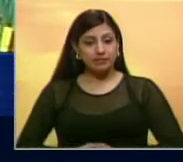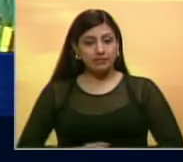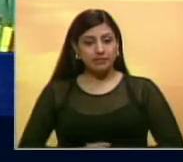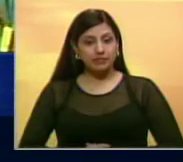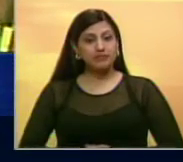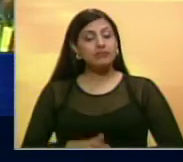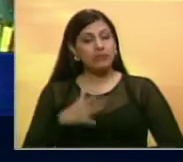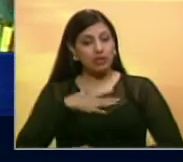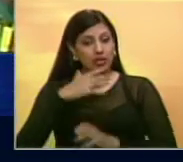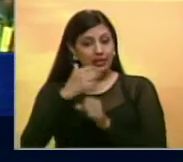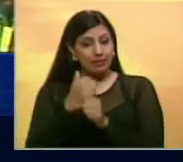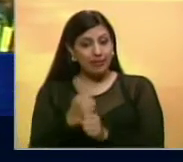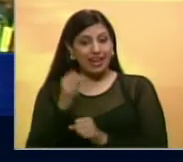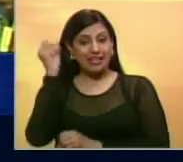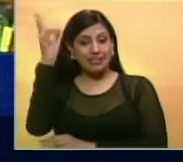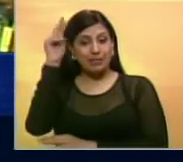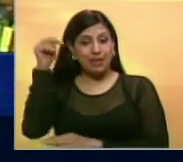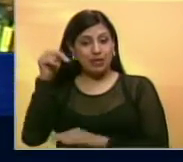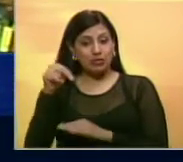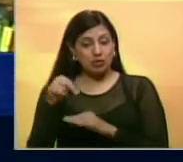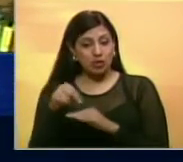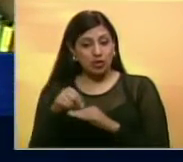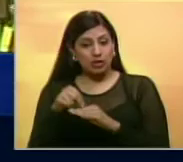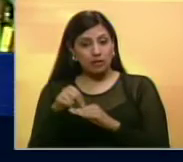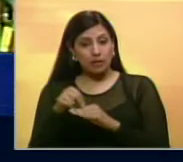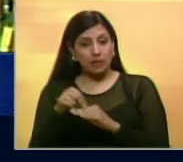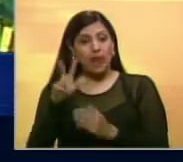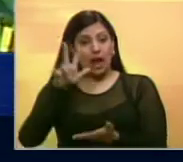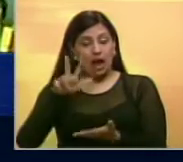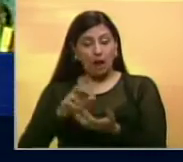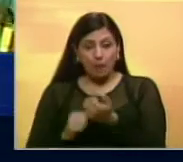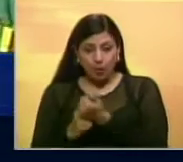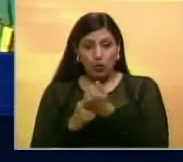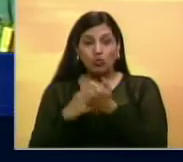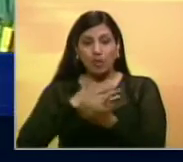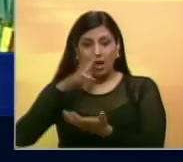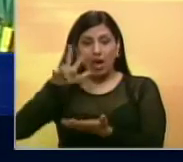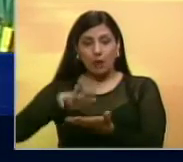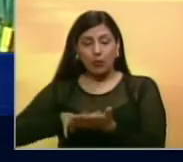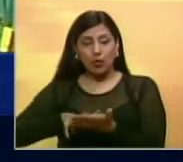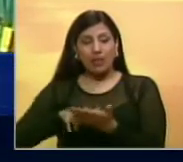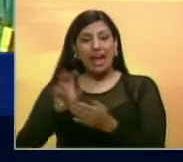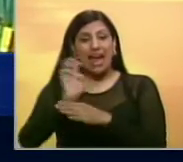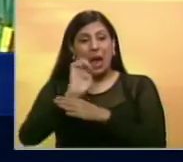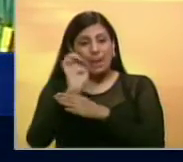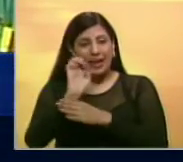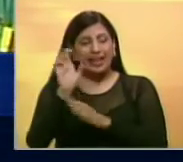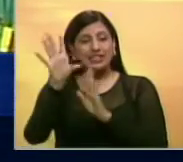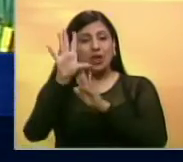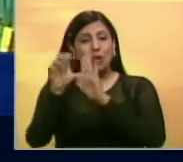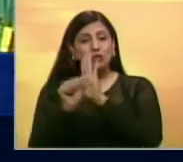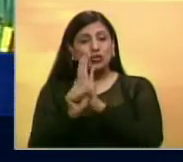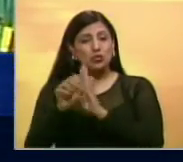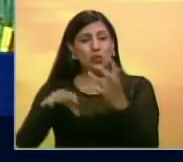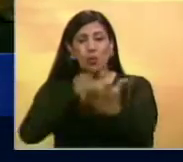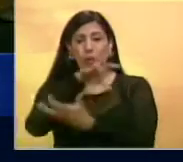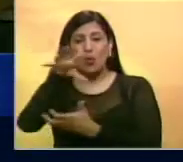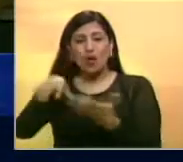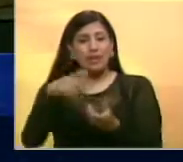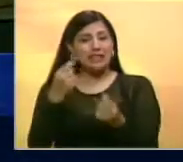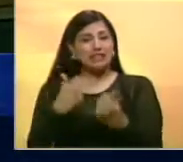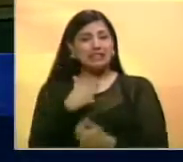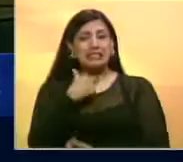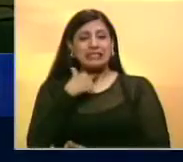Y espero que la Asamblea Nacional la apoye, me la apruebe. Una emergencia constitucional. La estoy